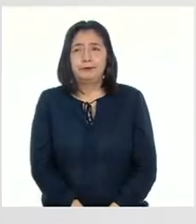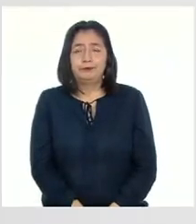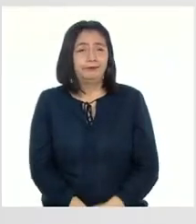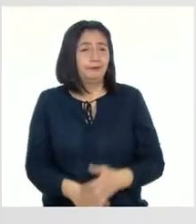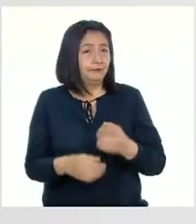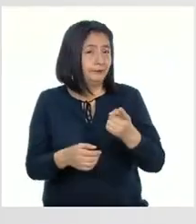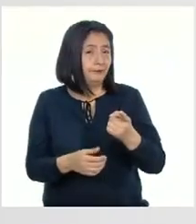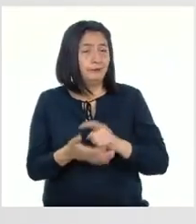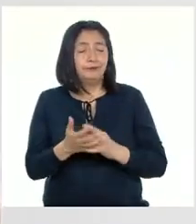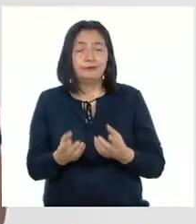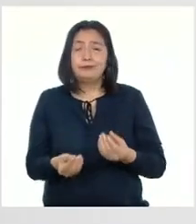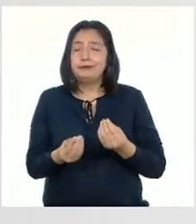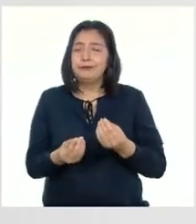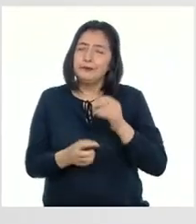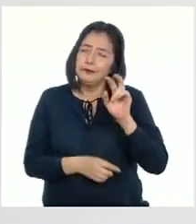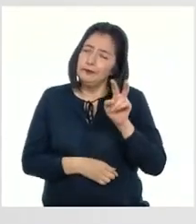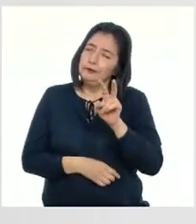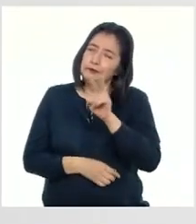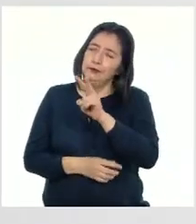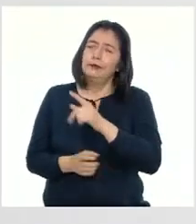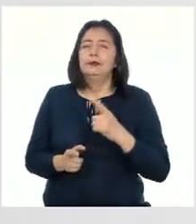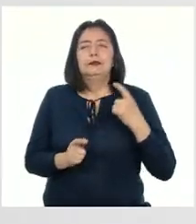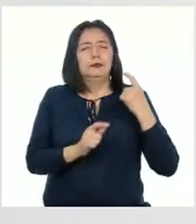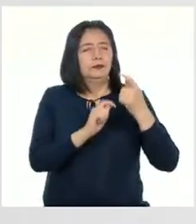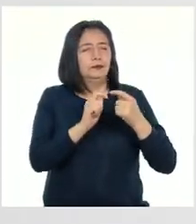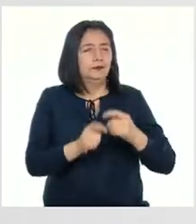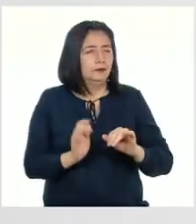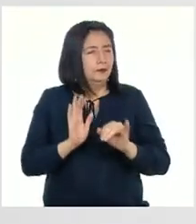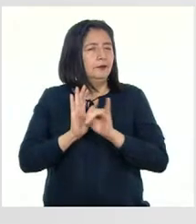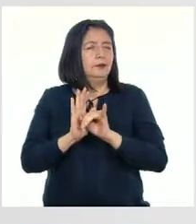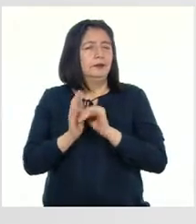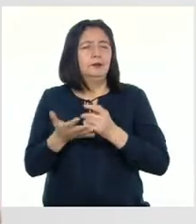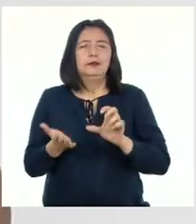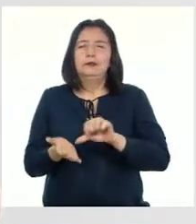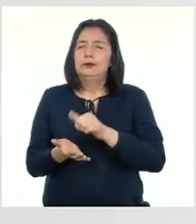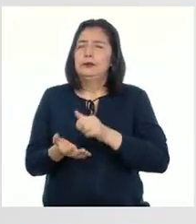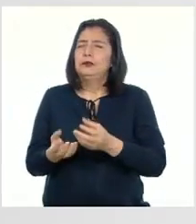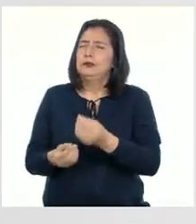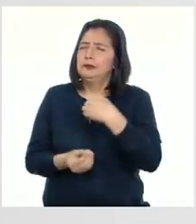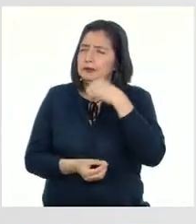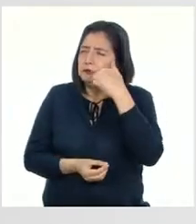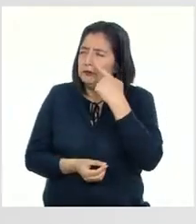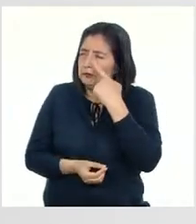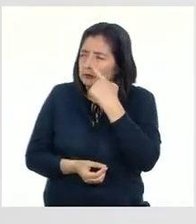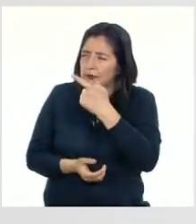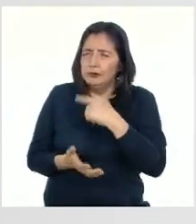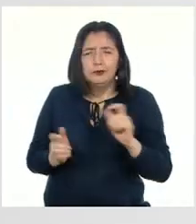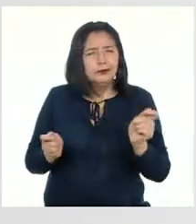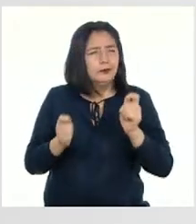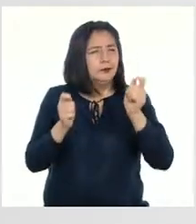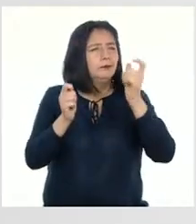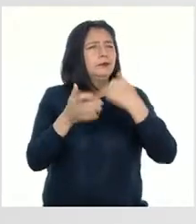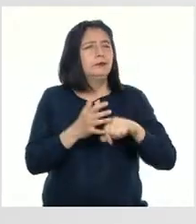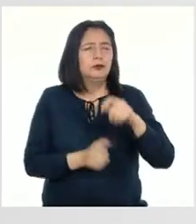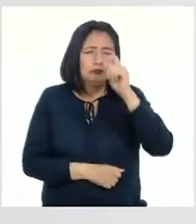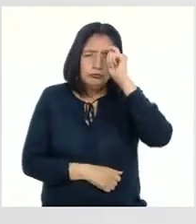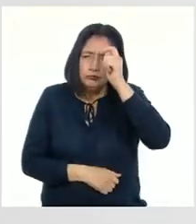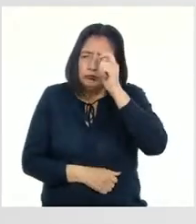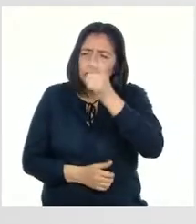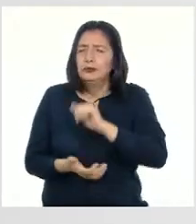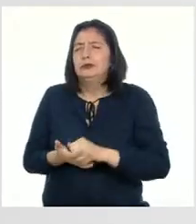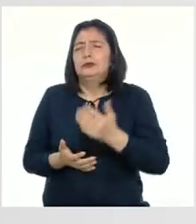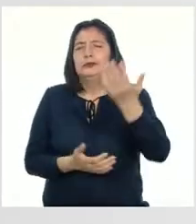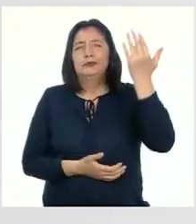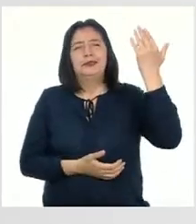Una de nuestras formas de apreciar nuestras tradiciones e identidad a través del arte Es conociendo las celebraciones en las que rendimos tributo a